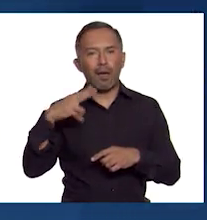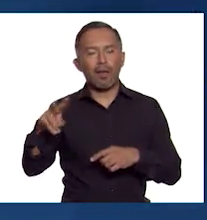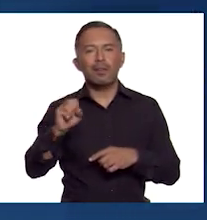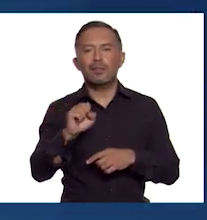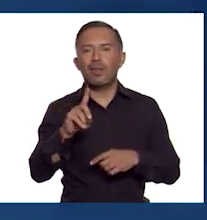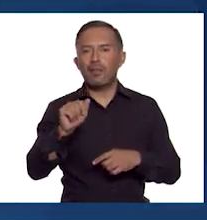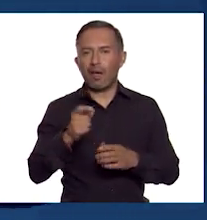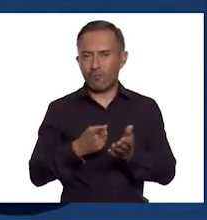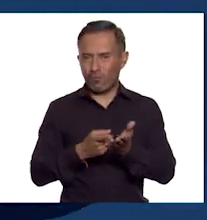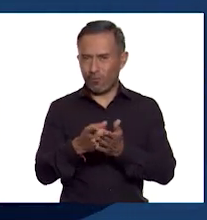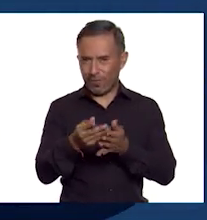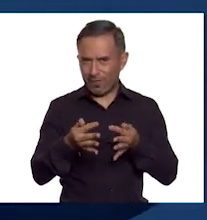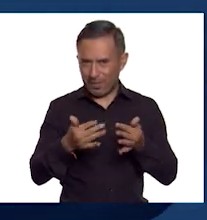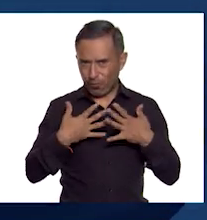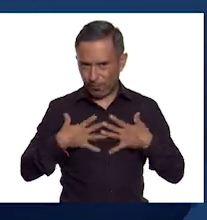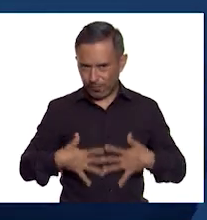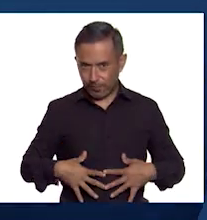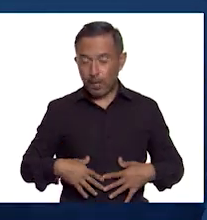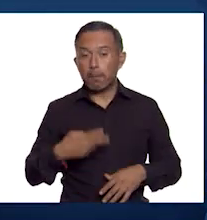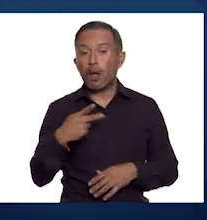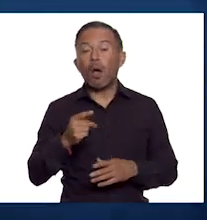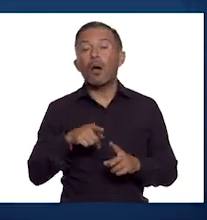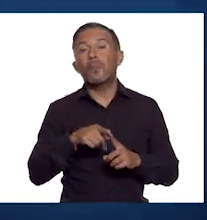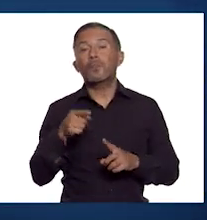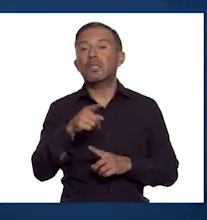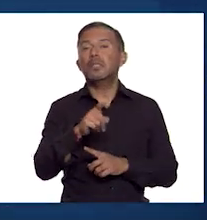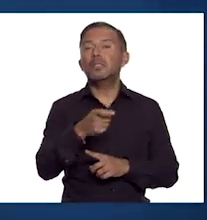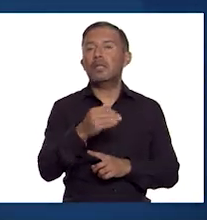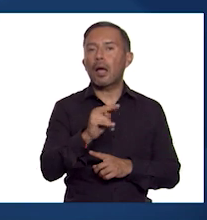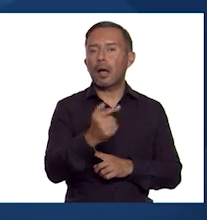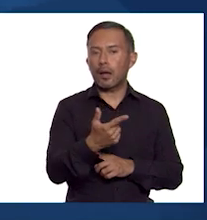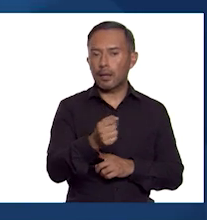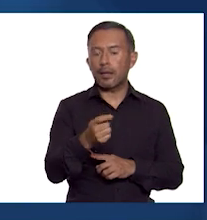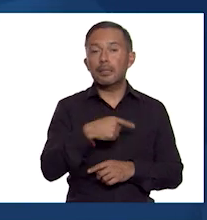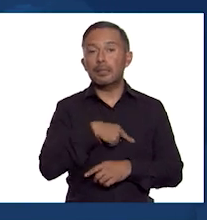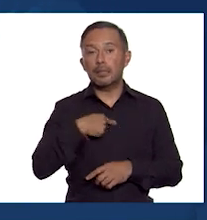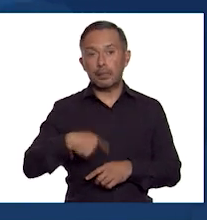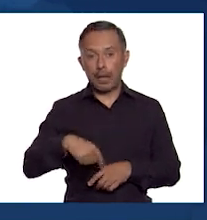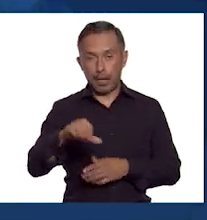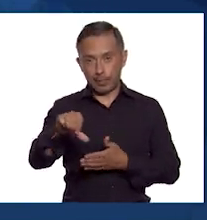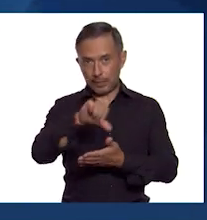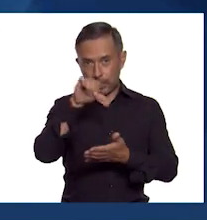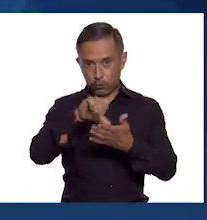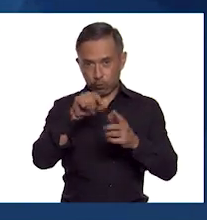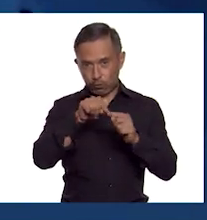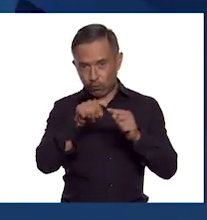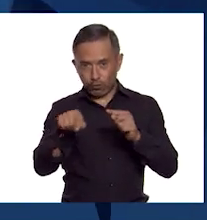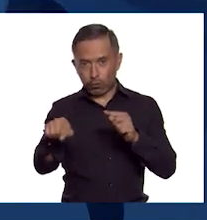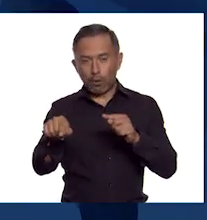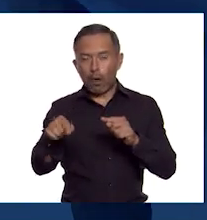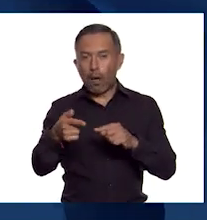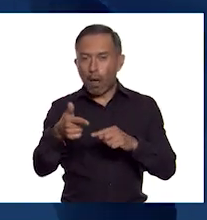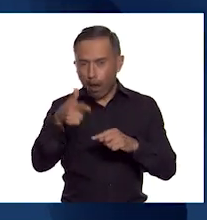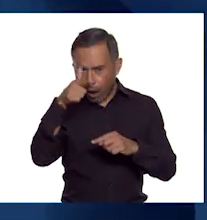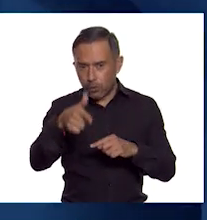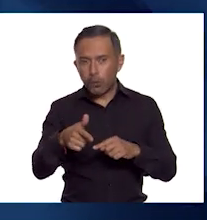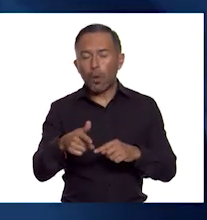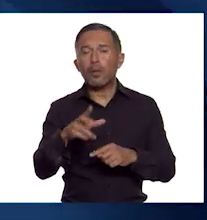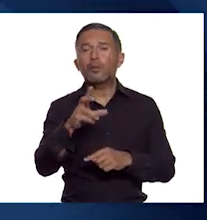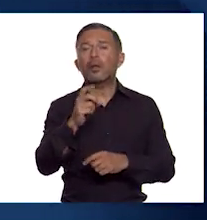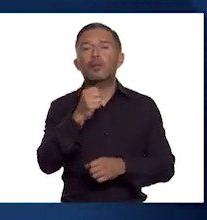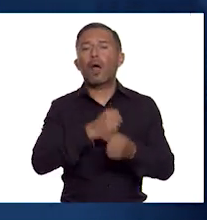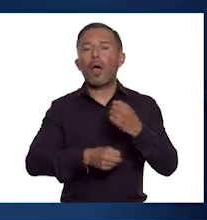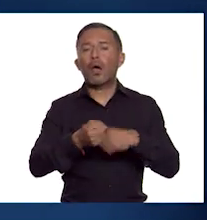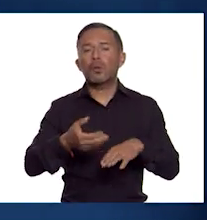hablar de este camino tenemos que viajar a Xi'an al este de la zona central de China y lugar donde fueron encontrados hace más de 30